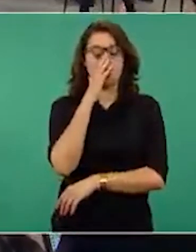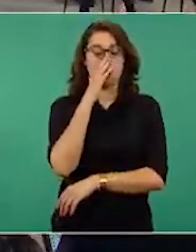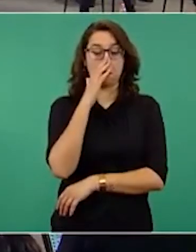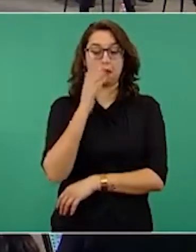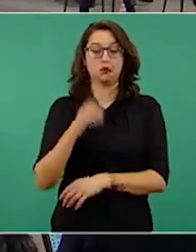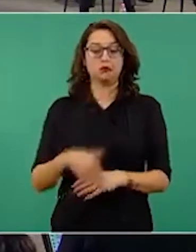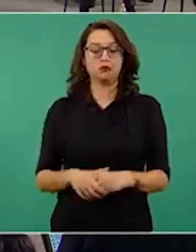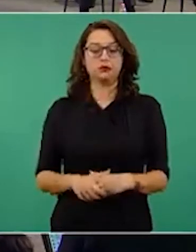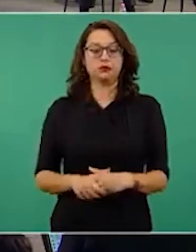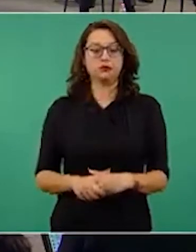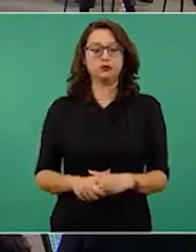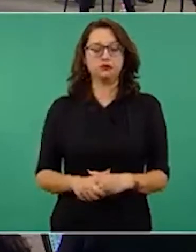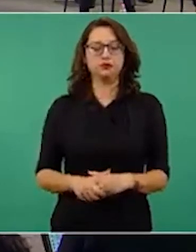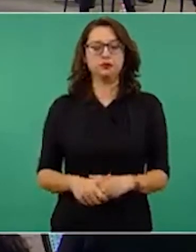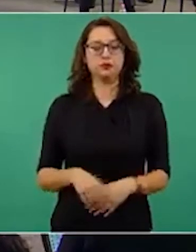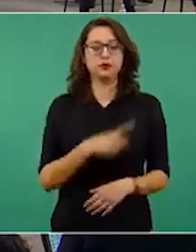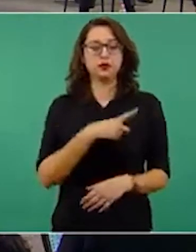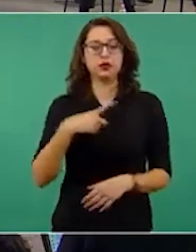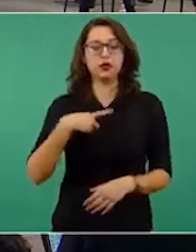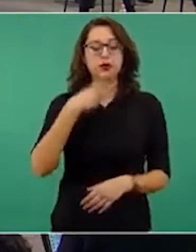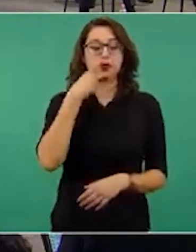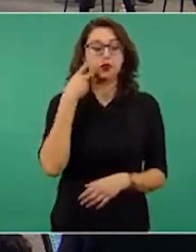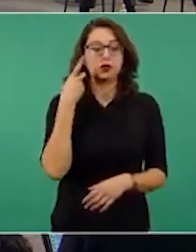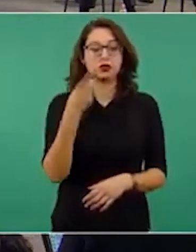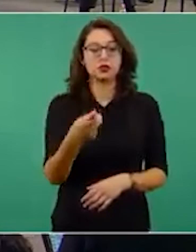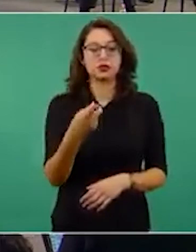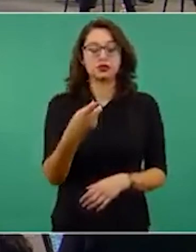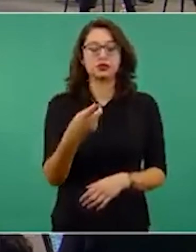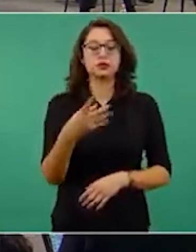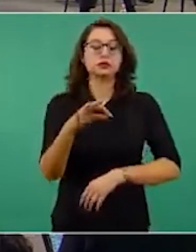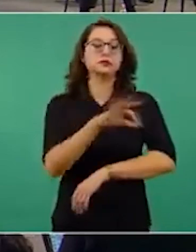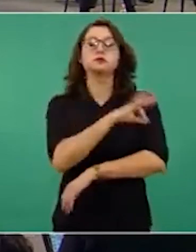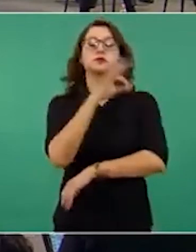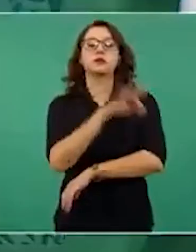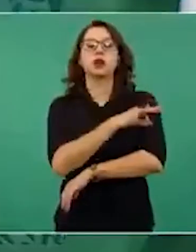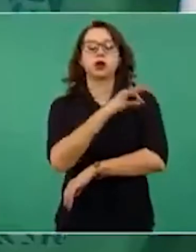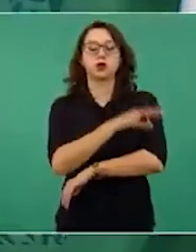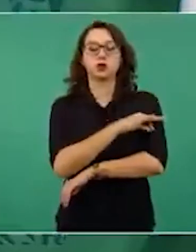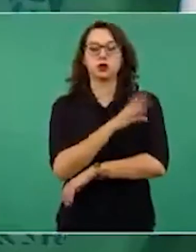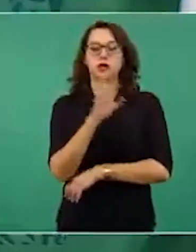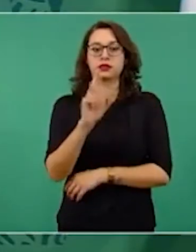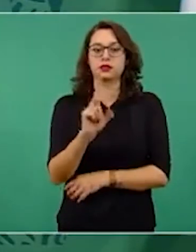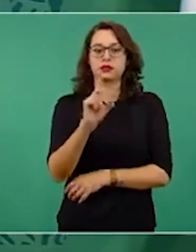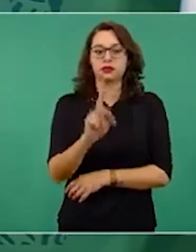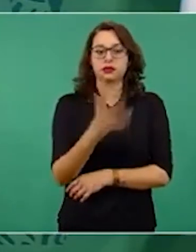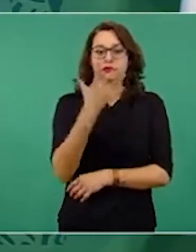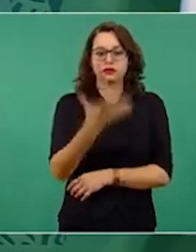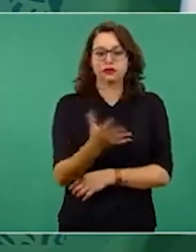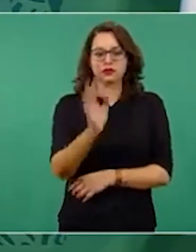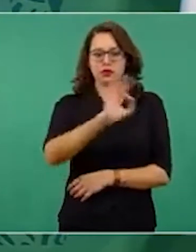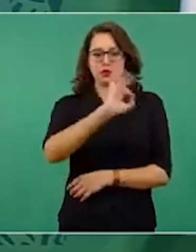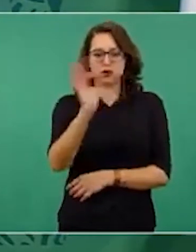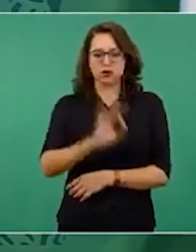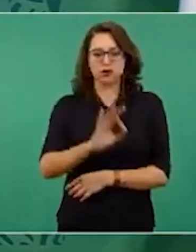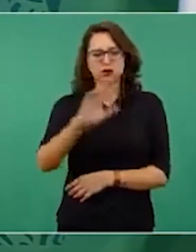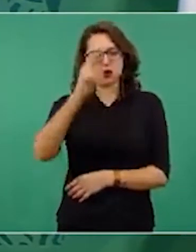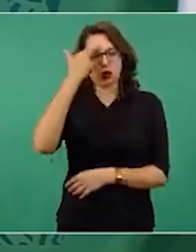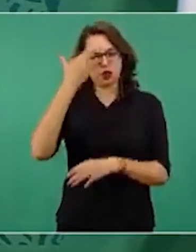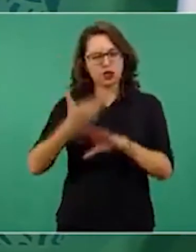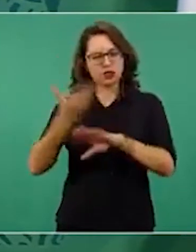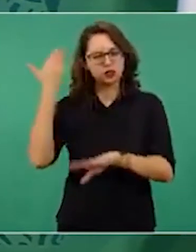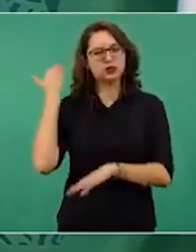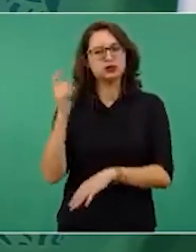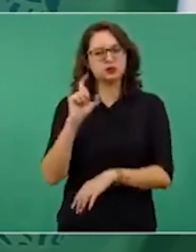que aproximadamente el 35 por ciento de las vacunas, se recordaron ustedes que estábamos por los 20 por ciento, va